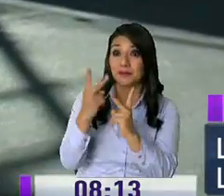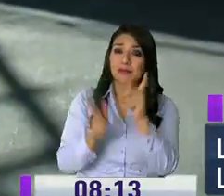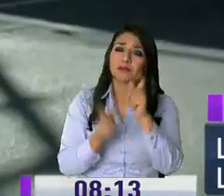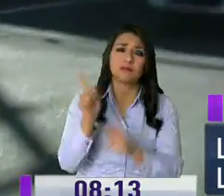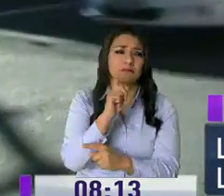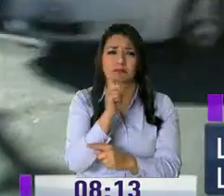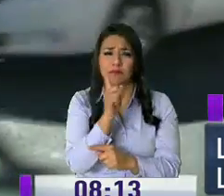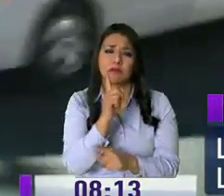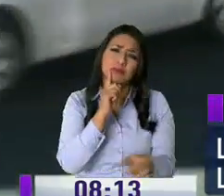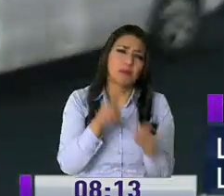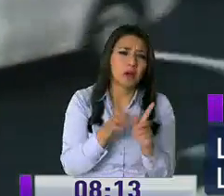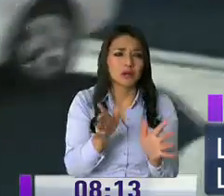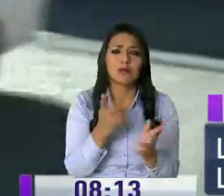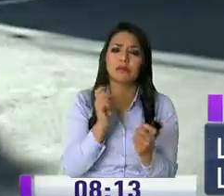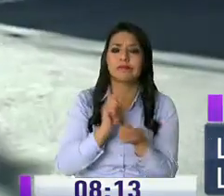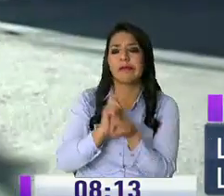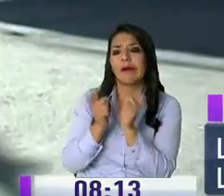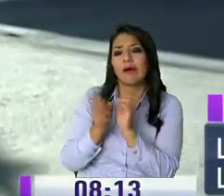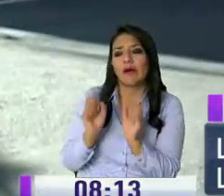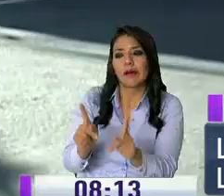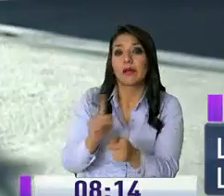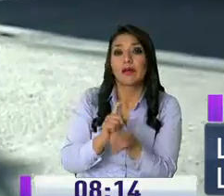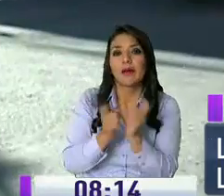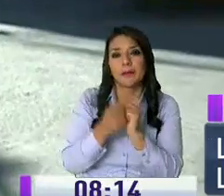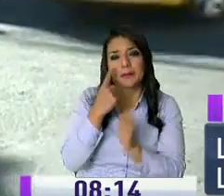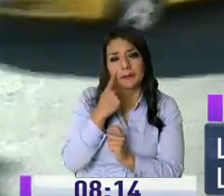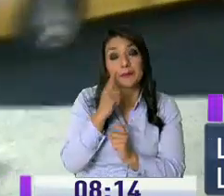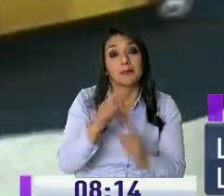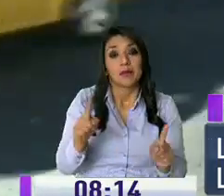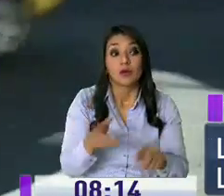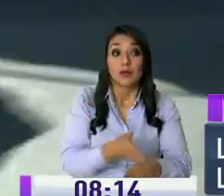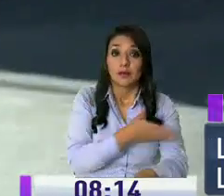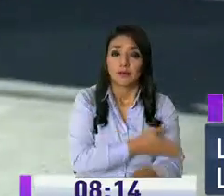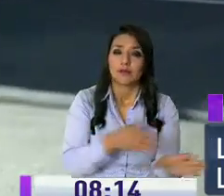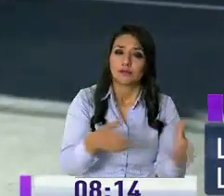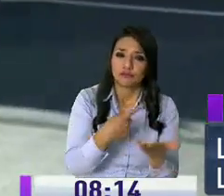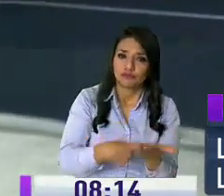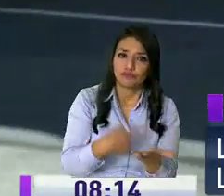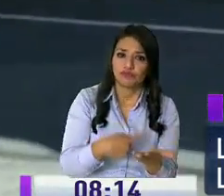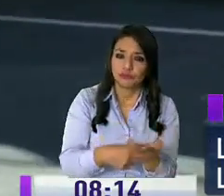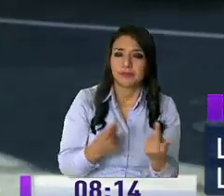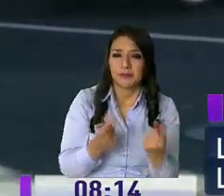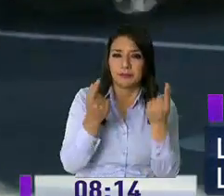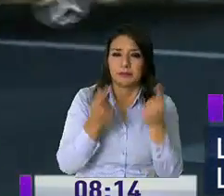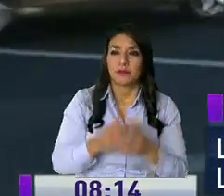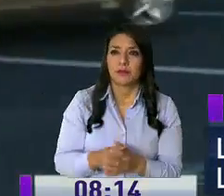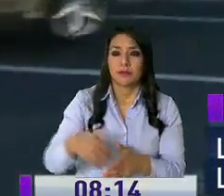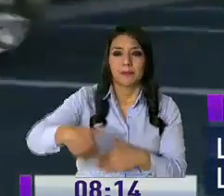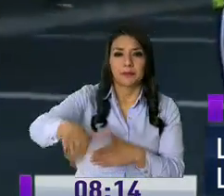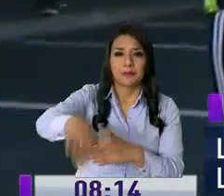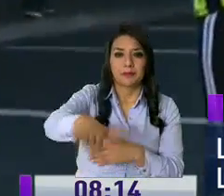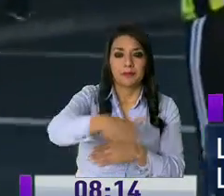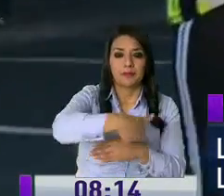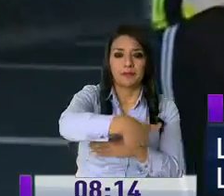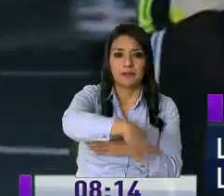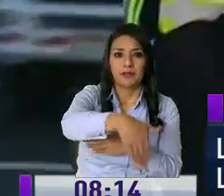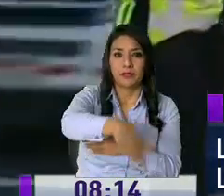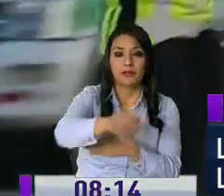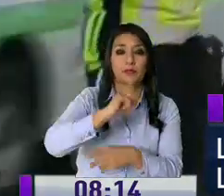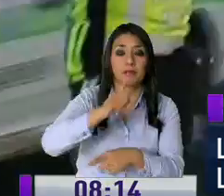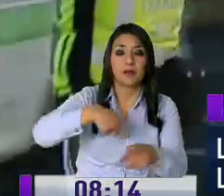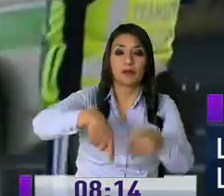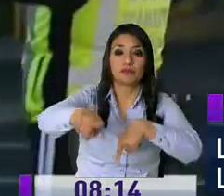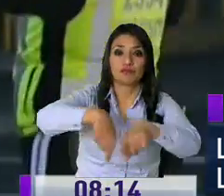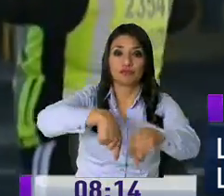han dicho que van a analizarlo para ver si esta calle, la Duchicela saca más rápido a todos los vehículos hacia la Panamericana